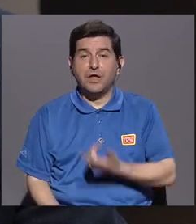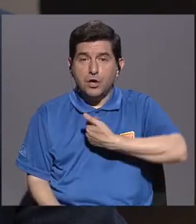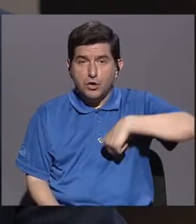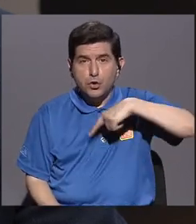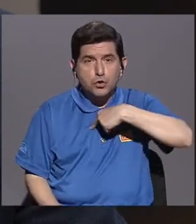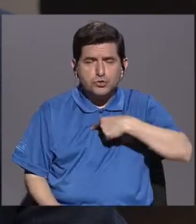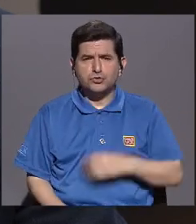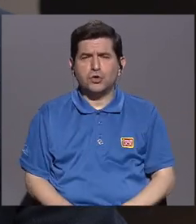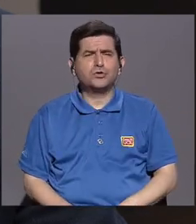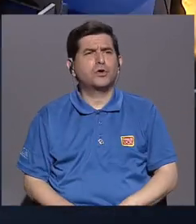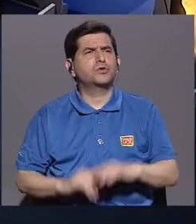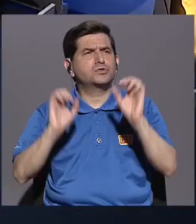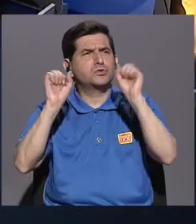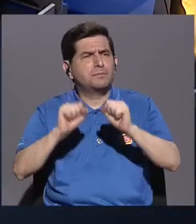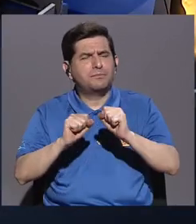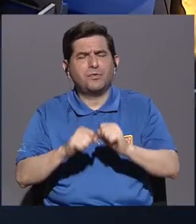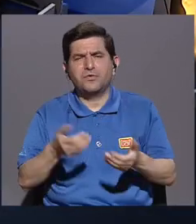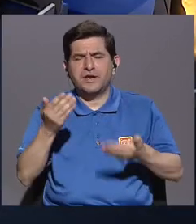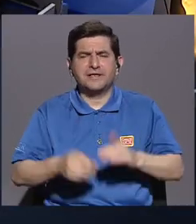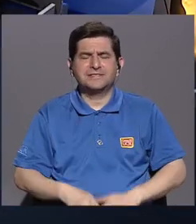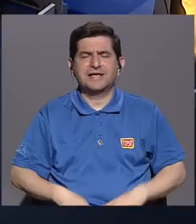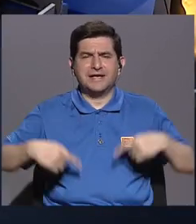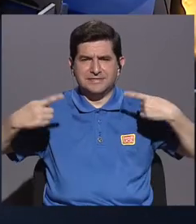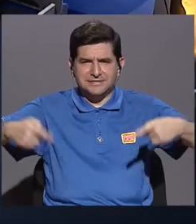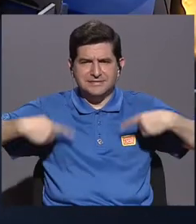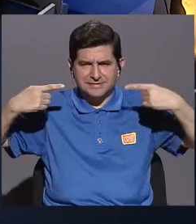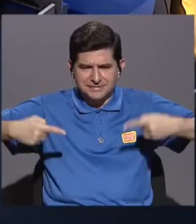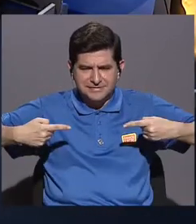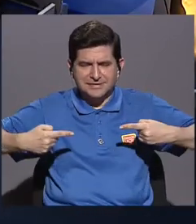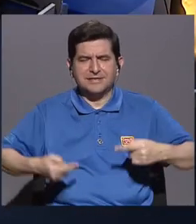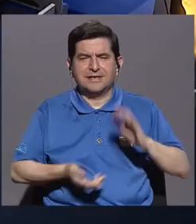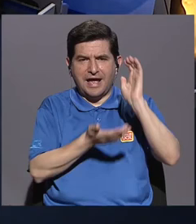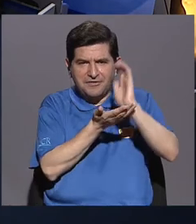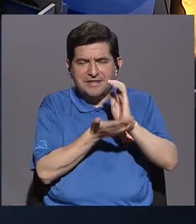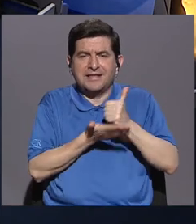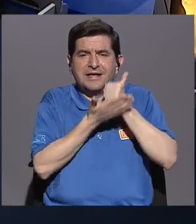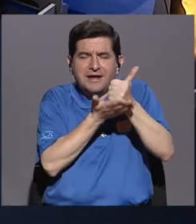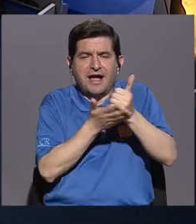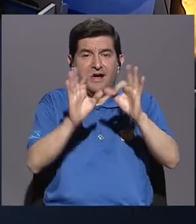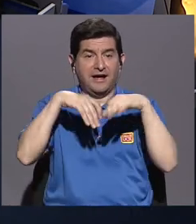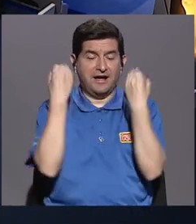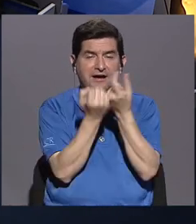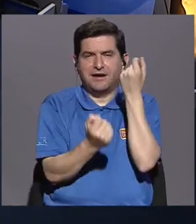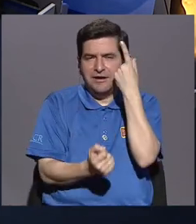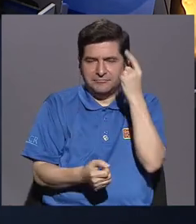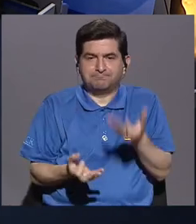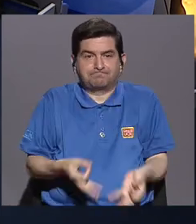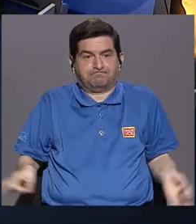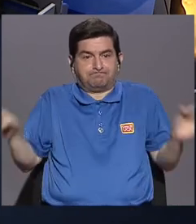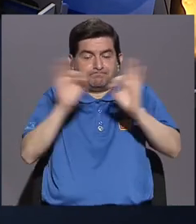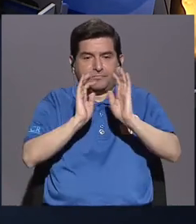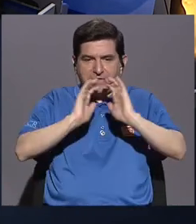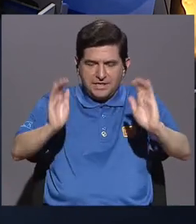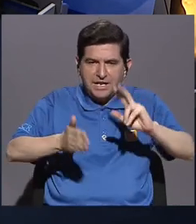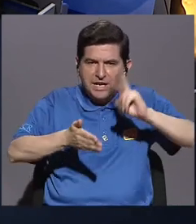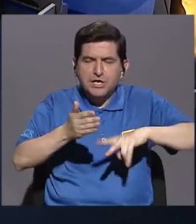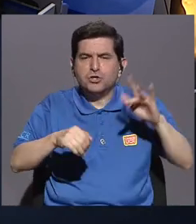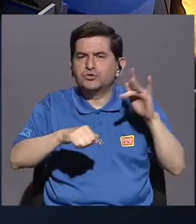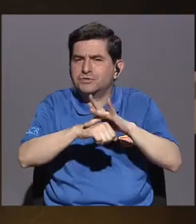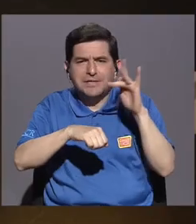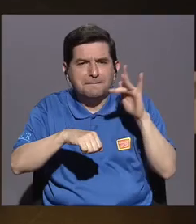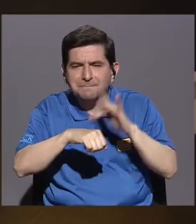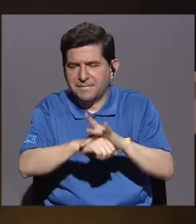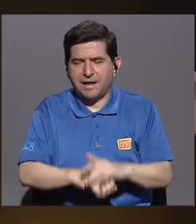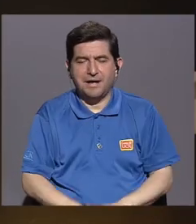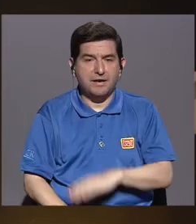hacer o cómo podría la carretica ayudar para que las familias entiendan la importancia de que los niños lean desde temprano